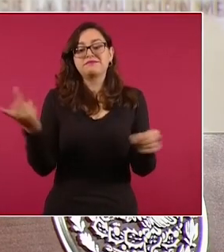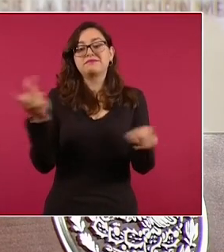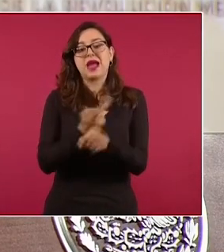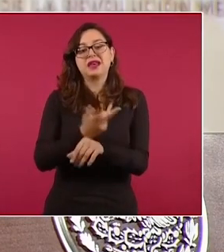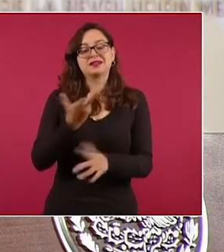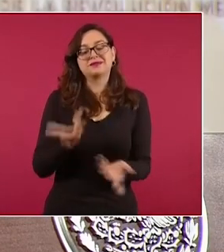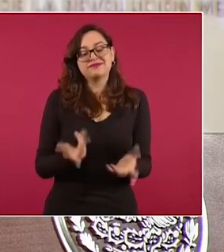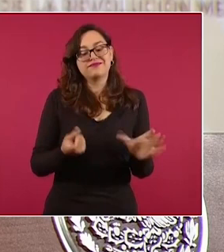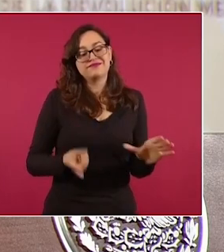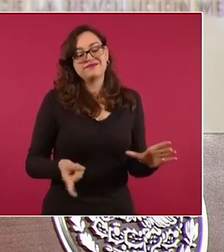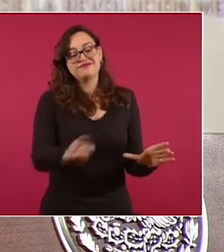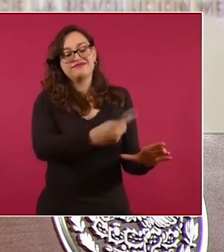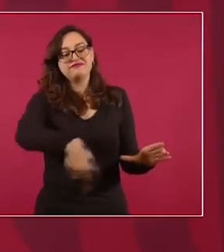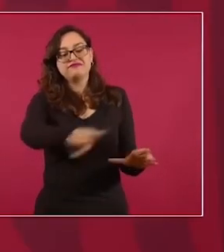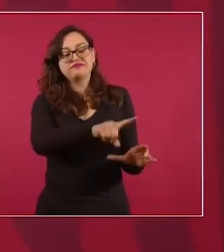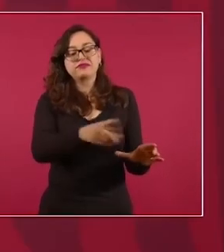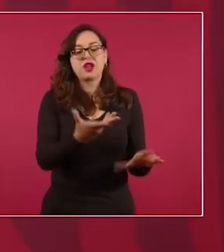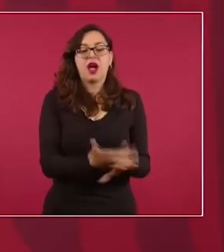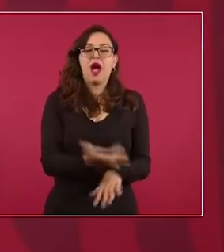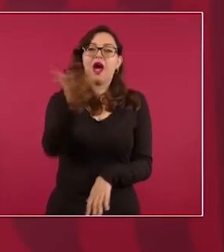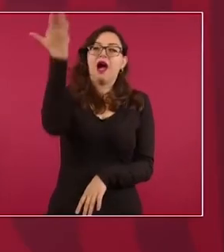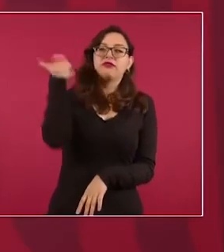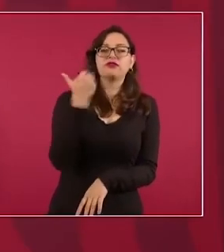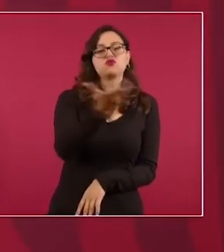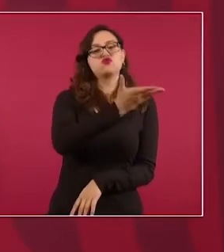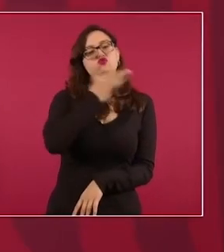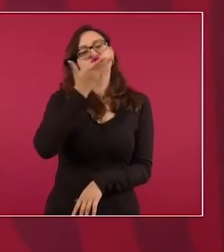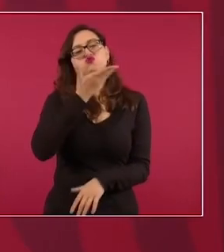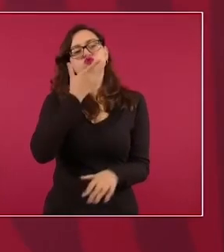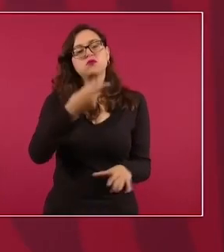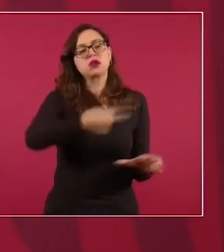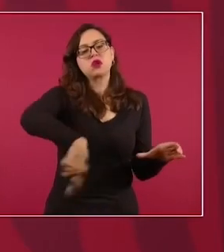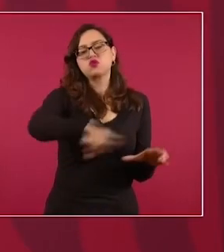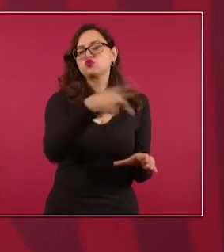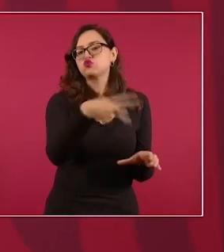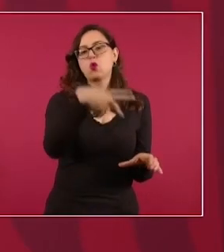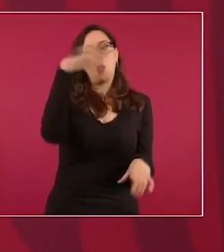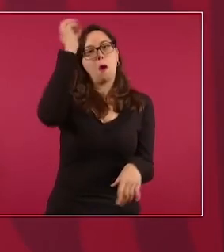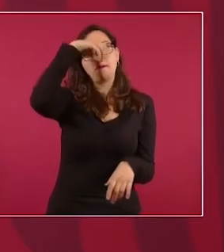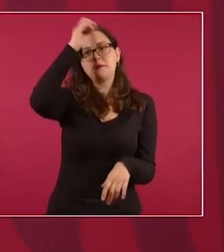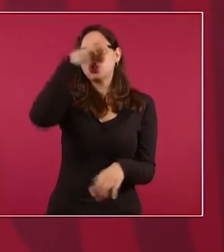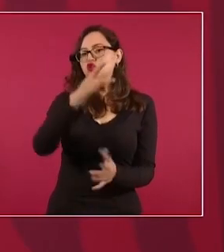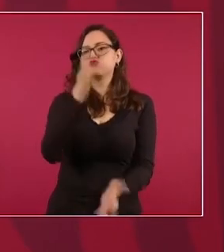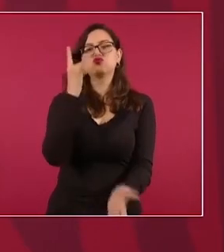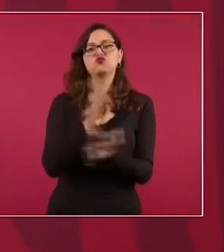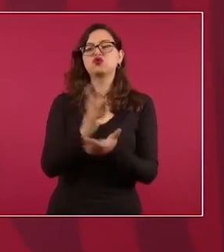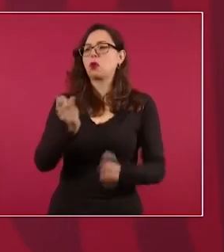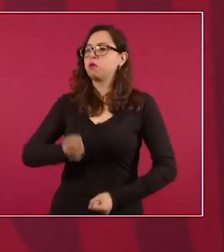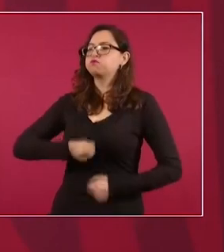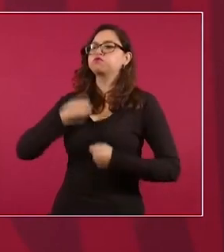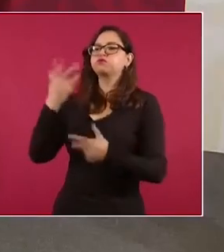del régimen y sus